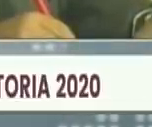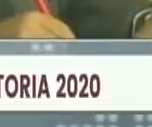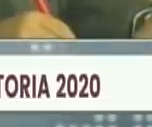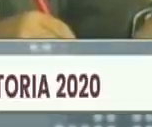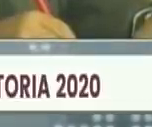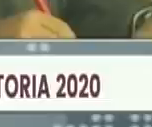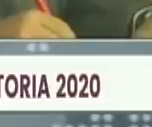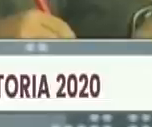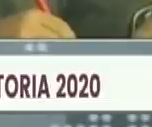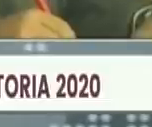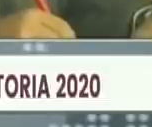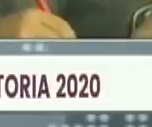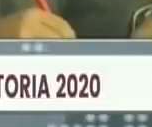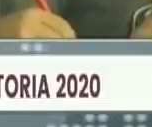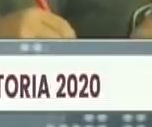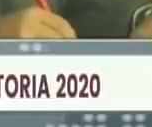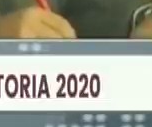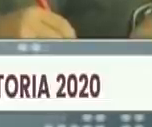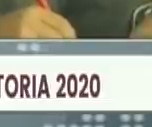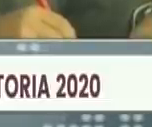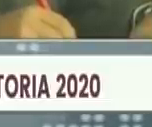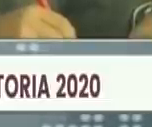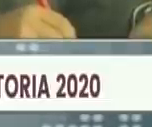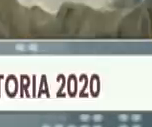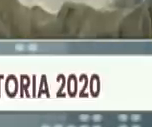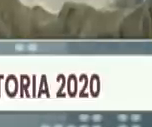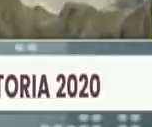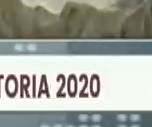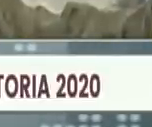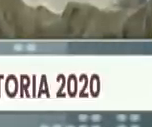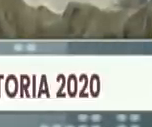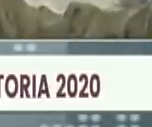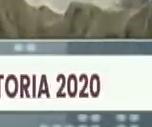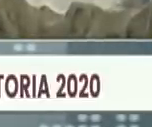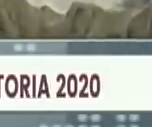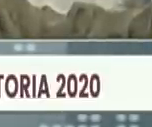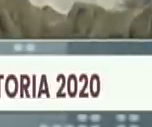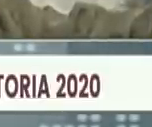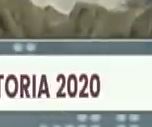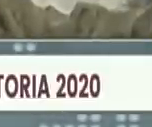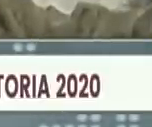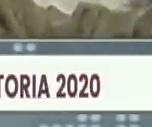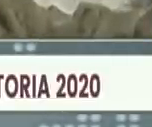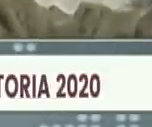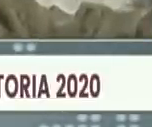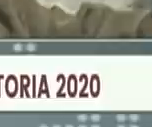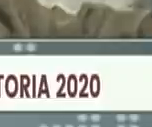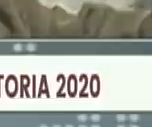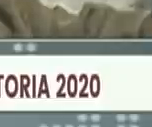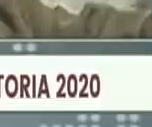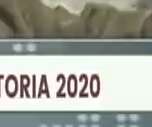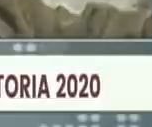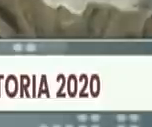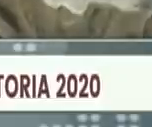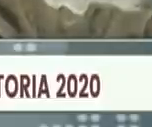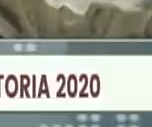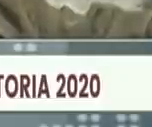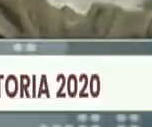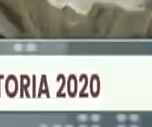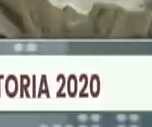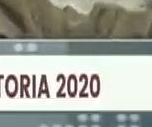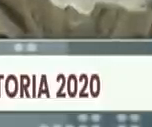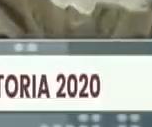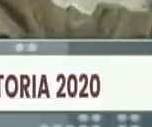de la guerra en Santa Ana de Trujillo vino el armisticio y exigía la soberanía al congreso de 1811